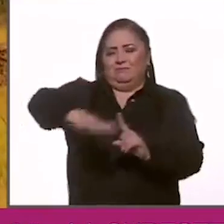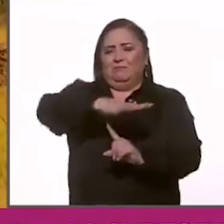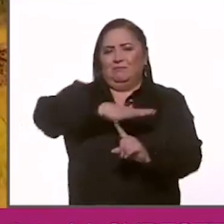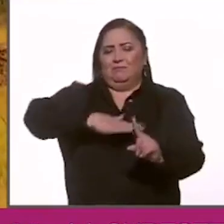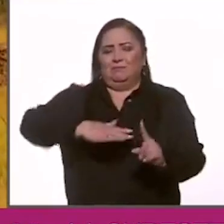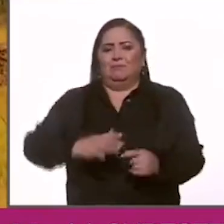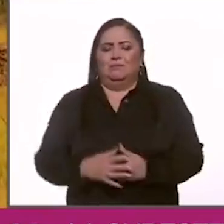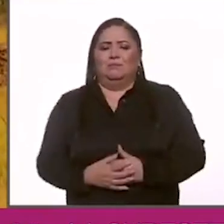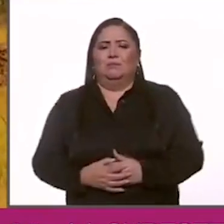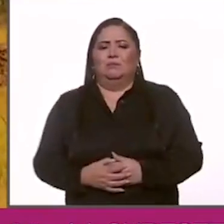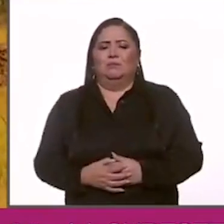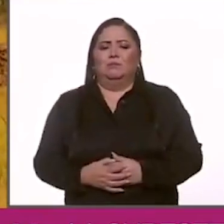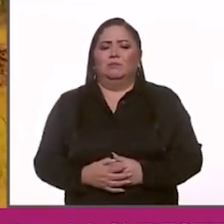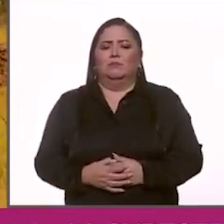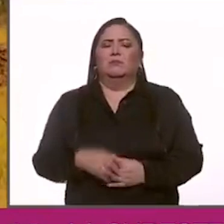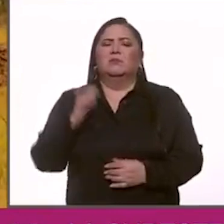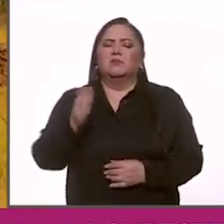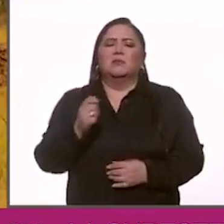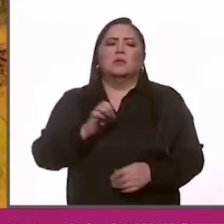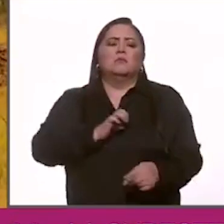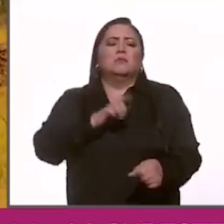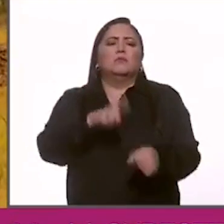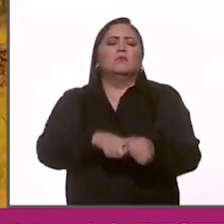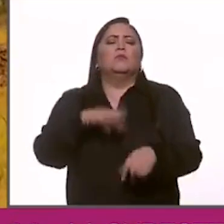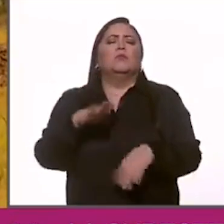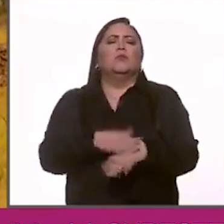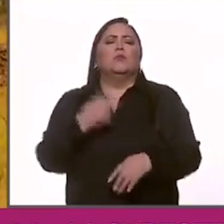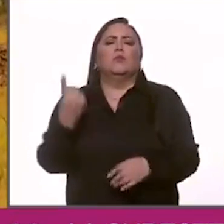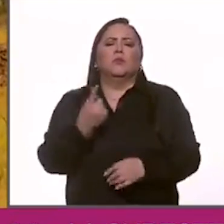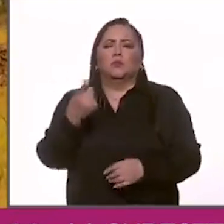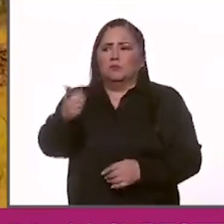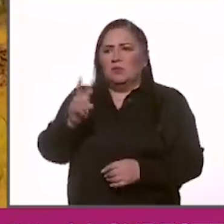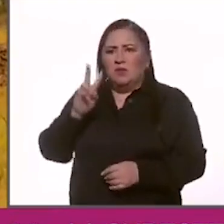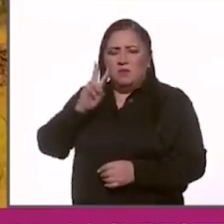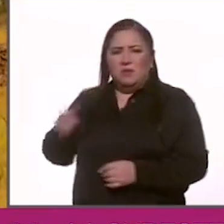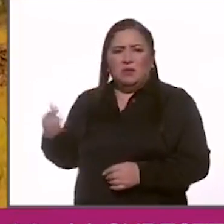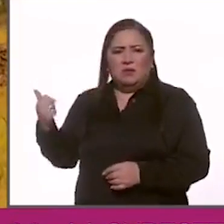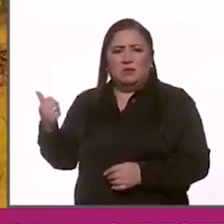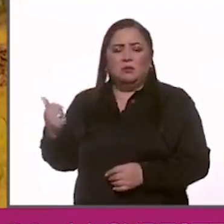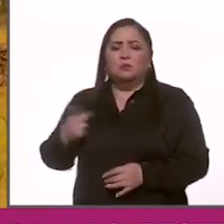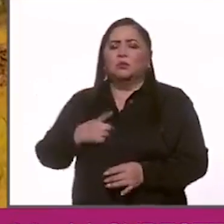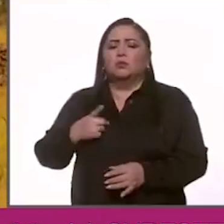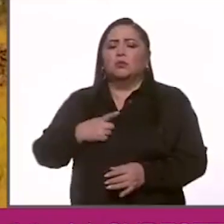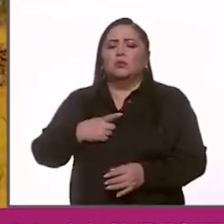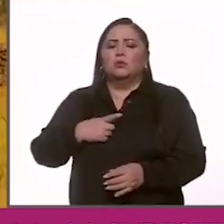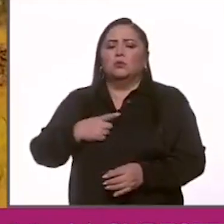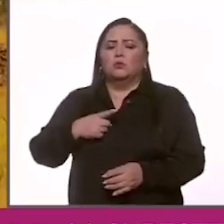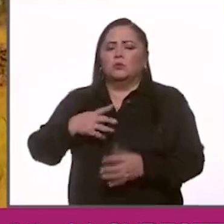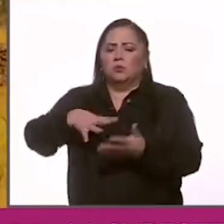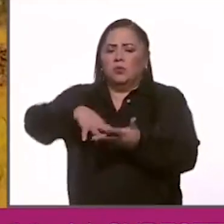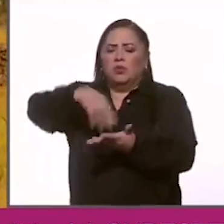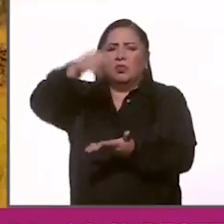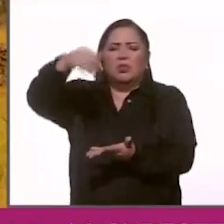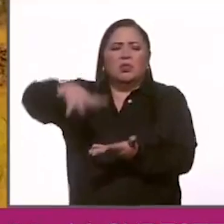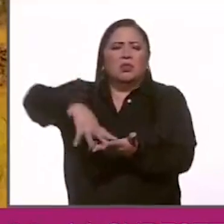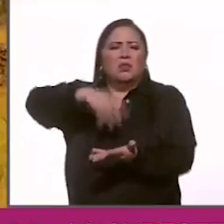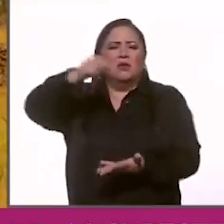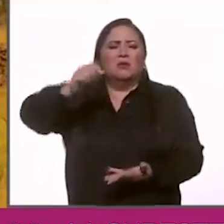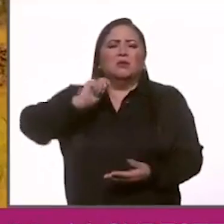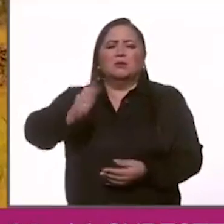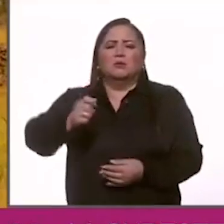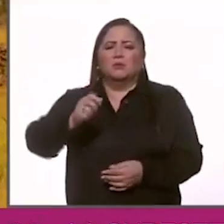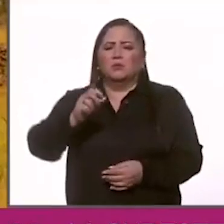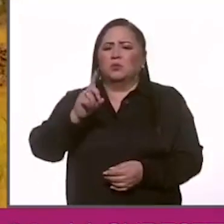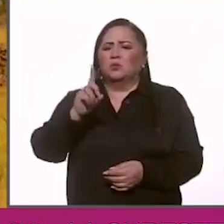son especiales porque es, como pueden ver, son los meríos arenosos. Son